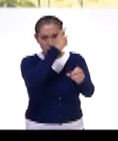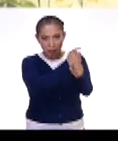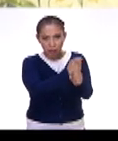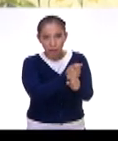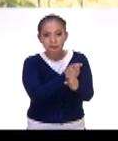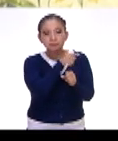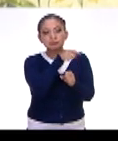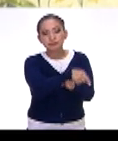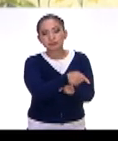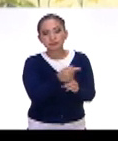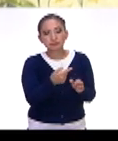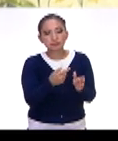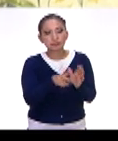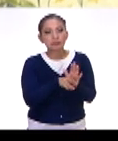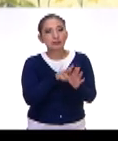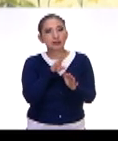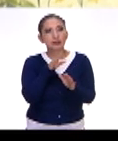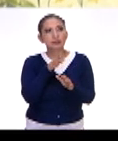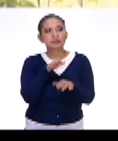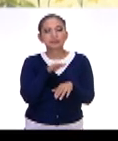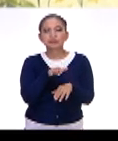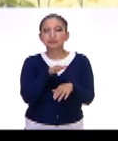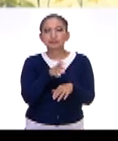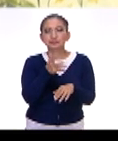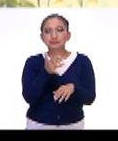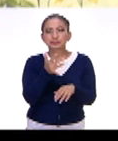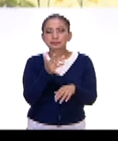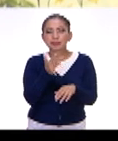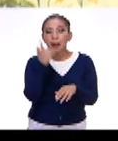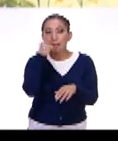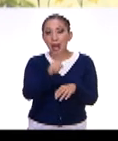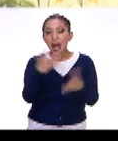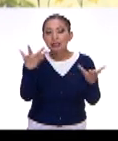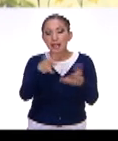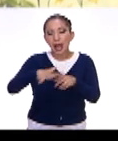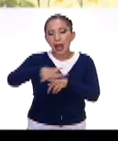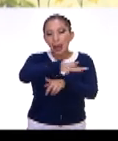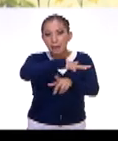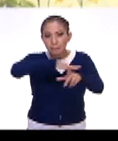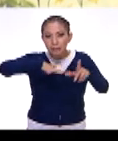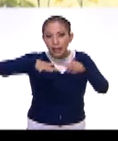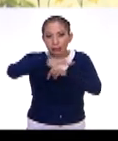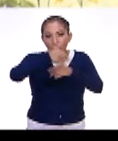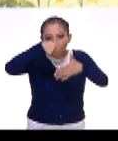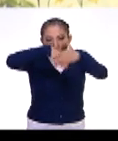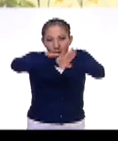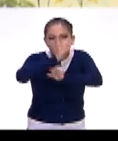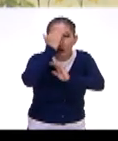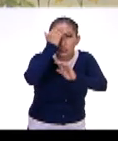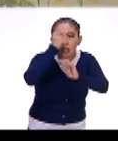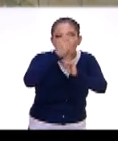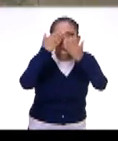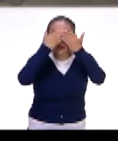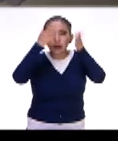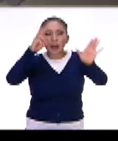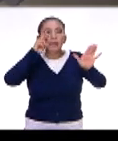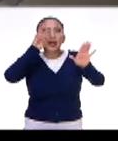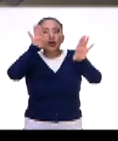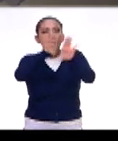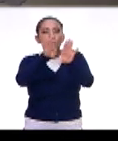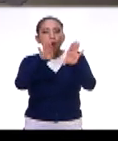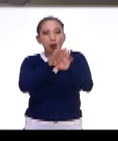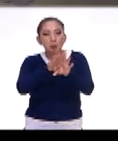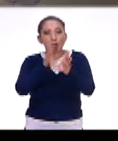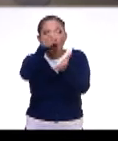que es un video para generar un ambiente de inmersión, donde lo que vas a ver es cómo